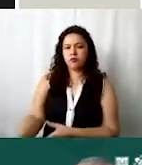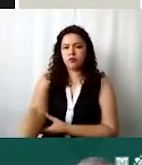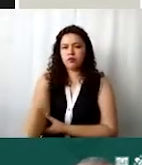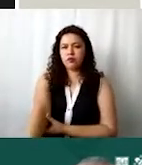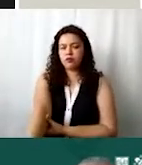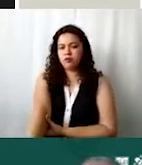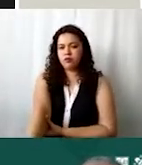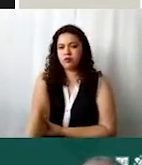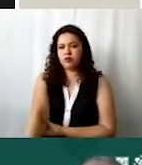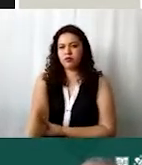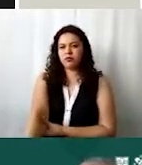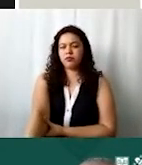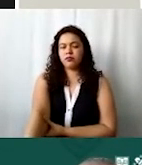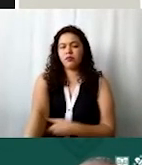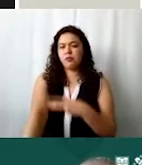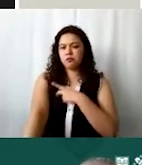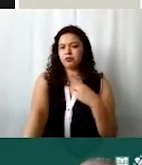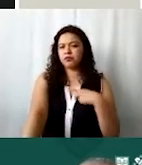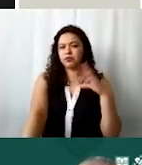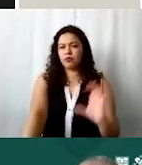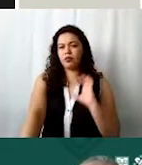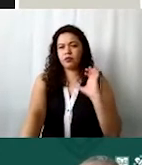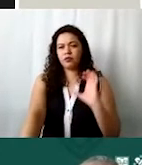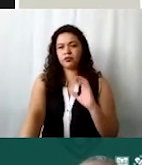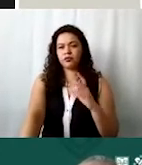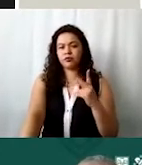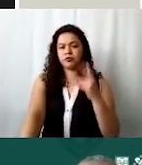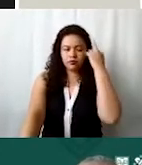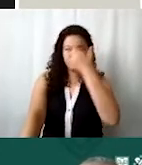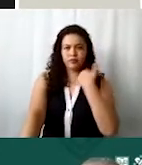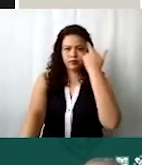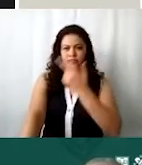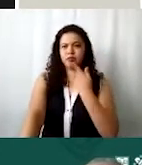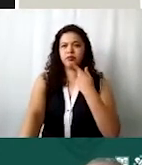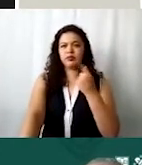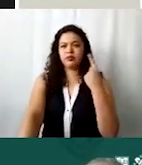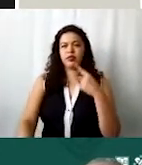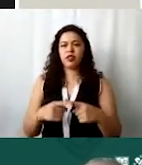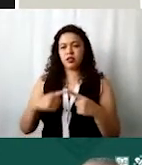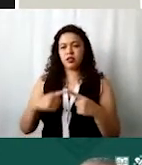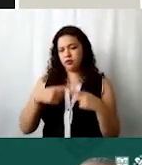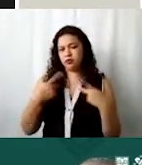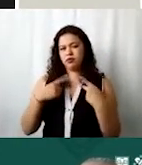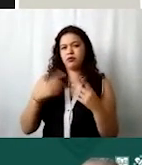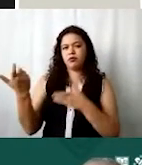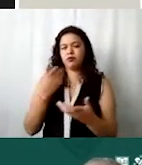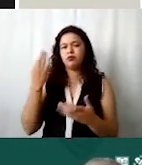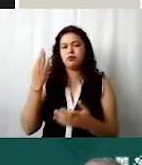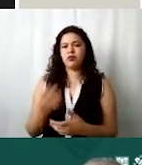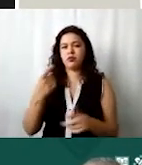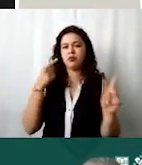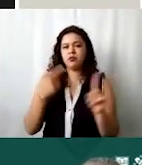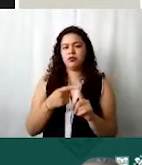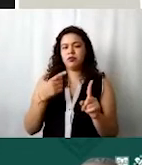de que se compone el órgano colegiado que aprueba el presupuesto ¿si? ¿de que tratará? perdónenme ¿de que